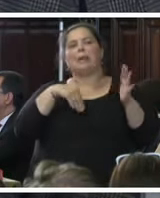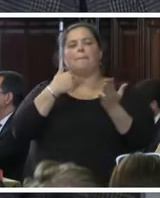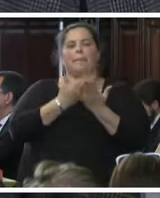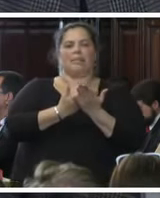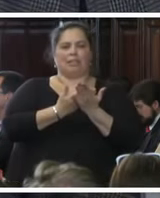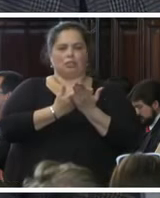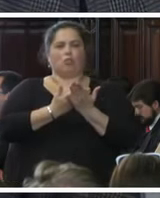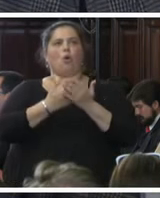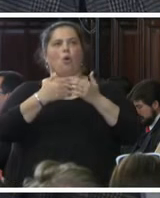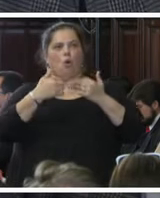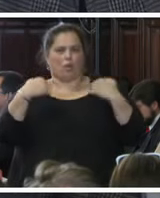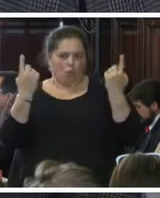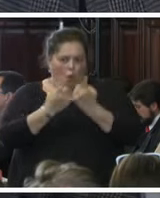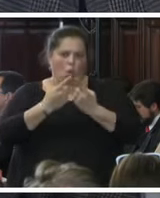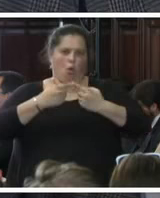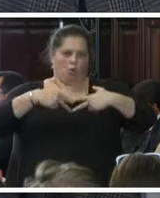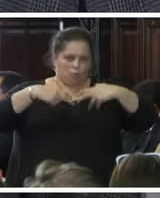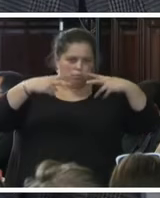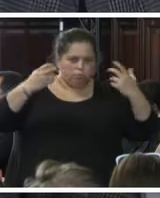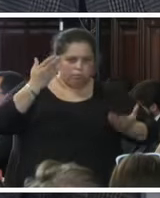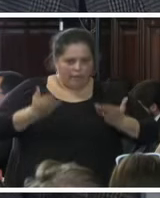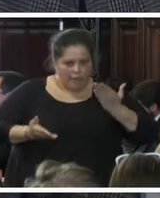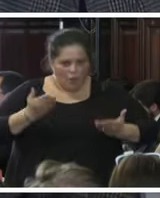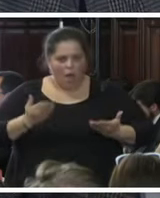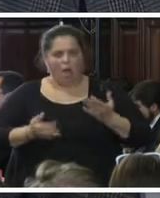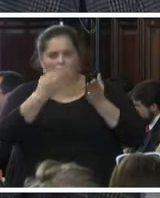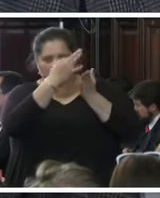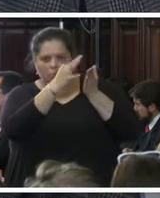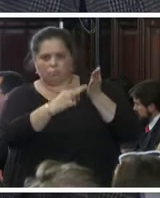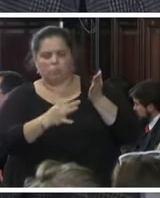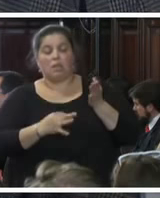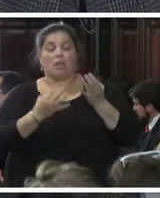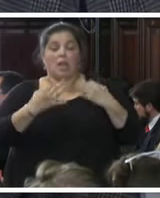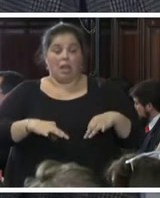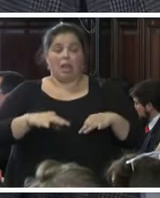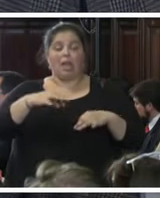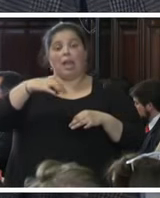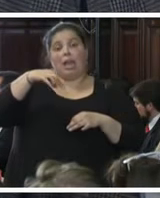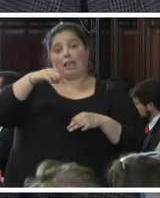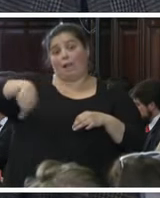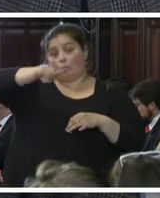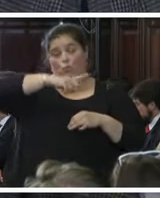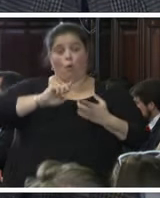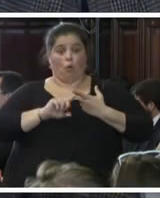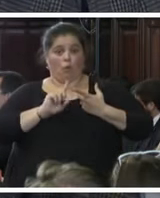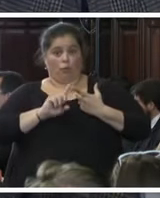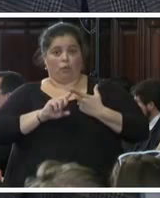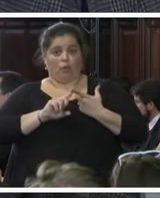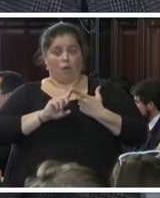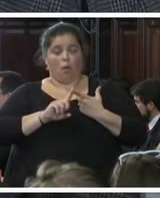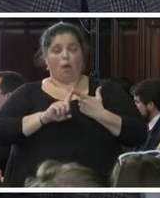que evaluamos y que efectivamente nos poníamos de acuerdo para